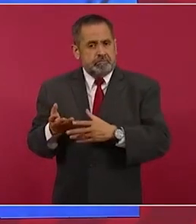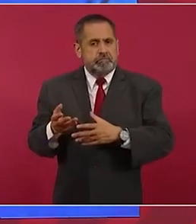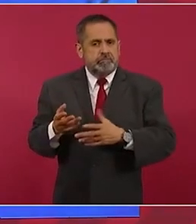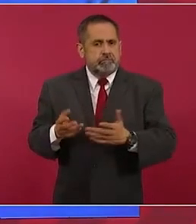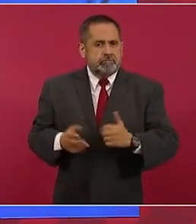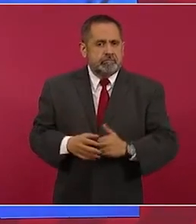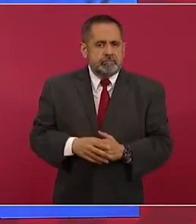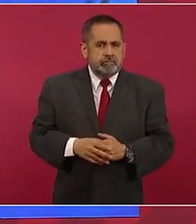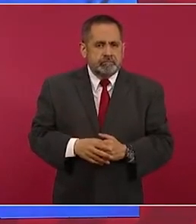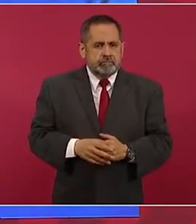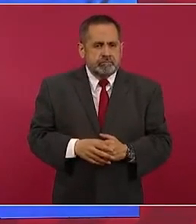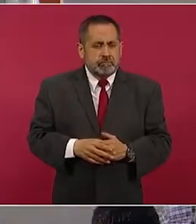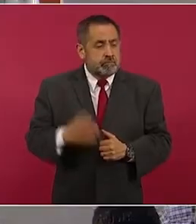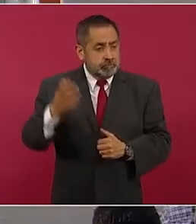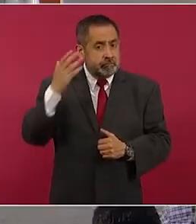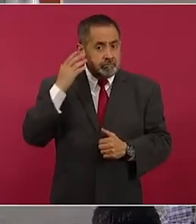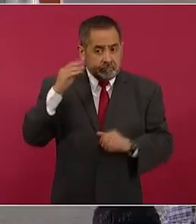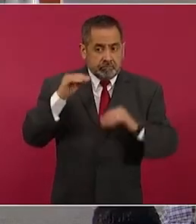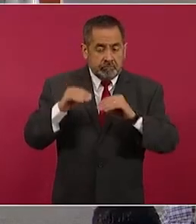y nadie